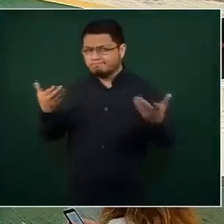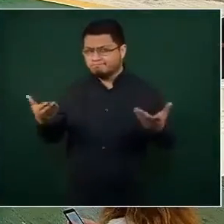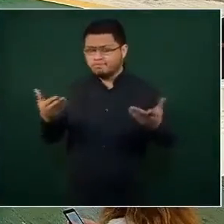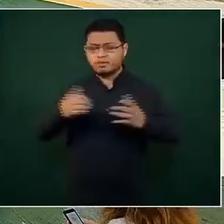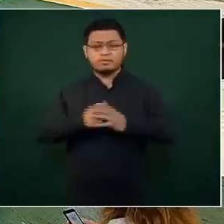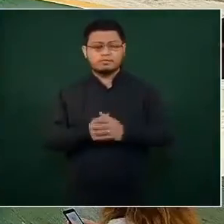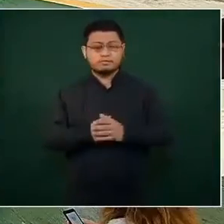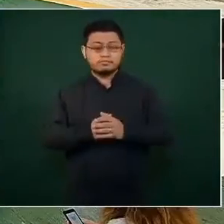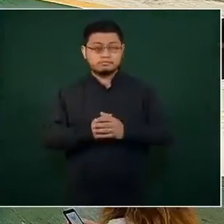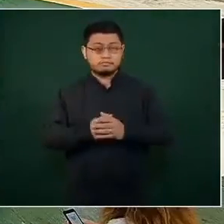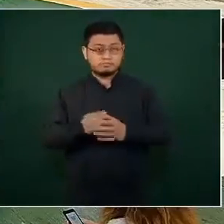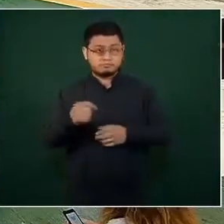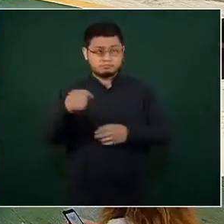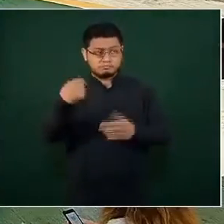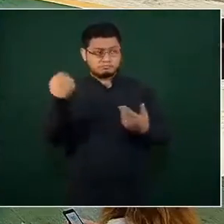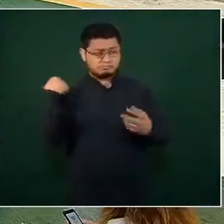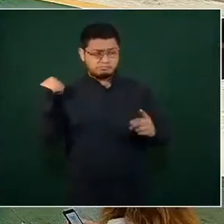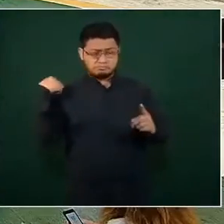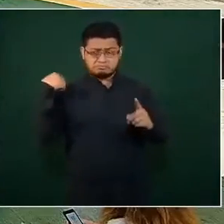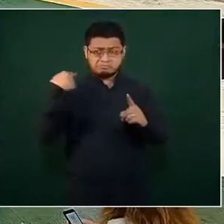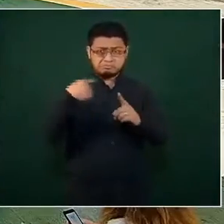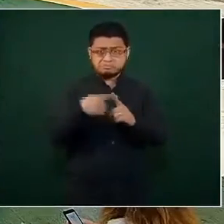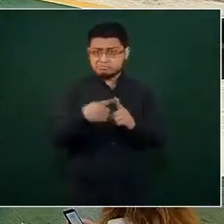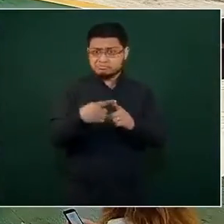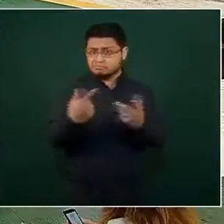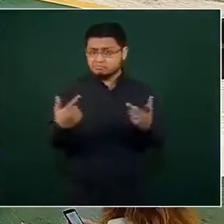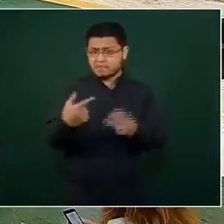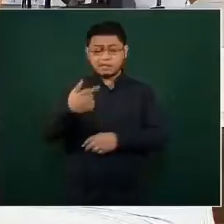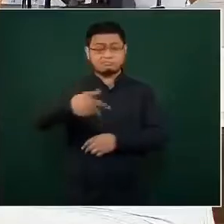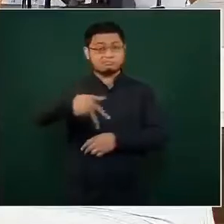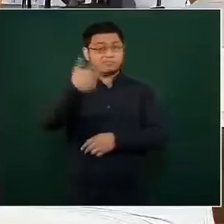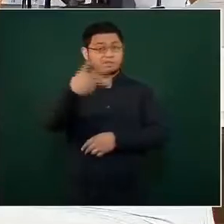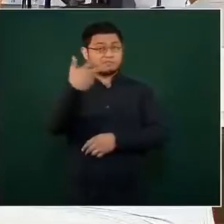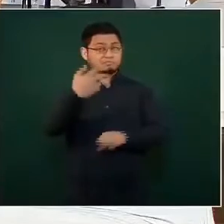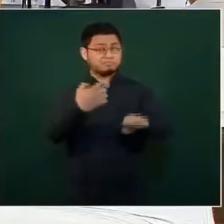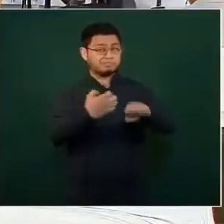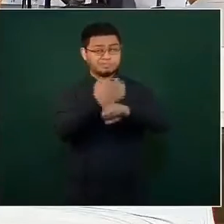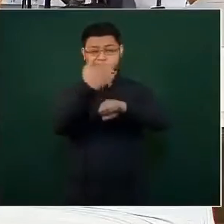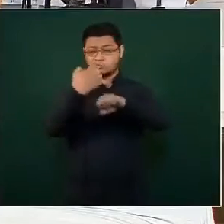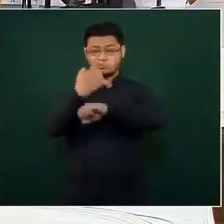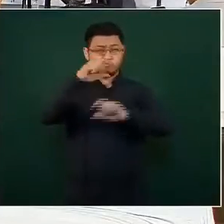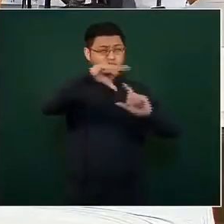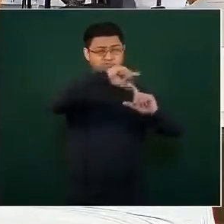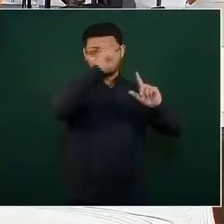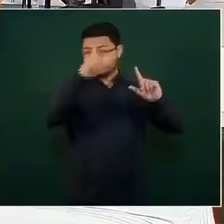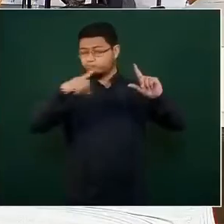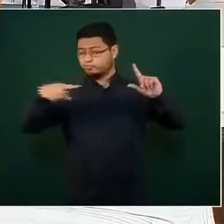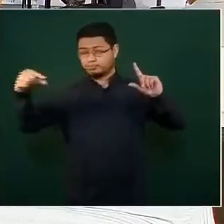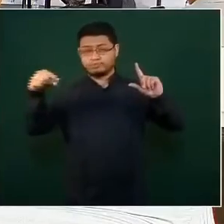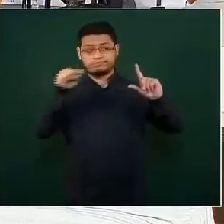13 estados, entidades federativas,